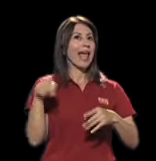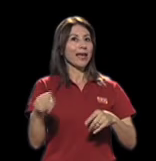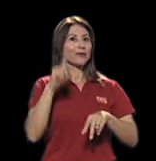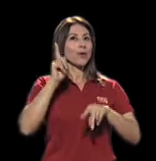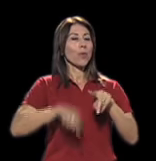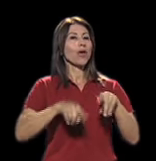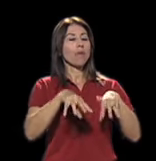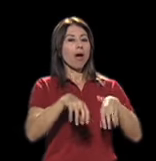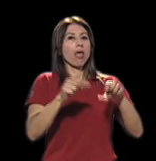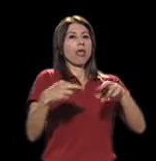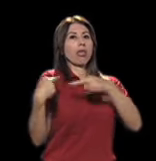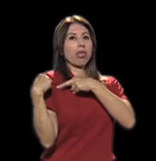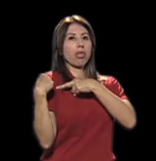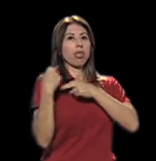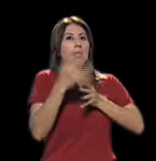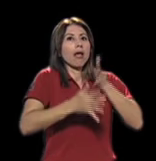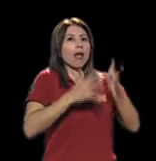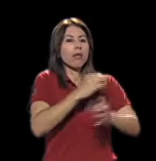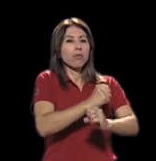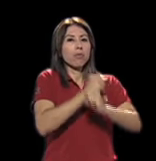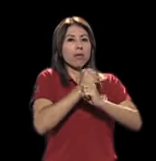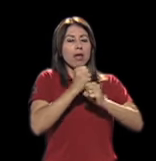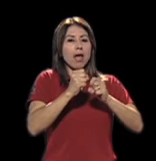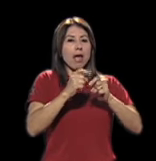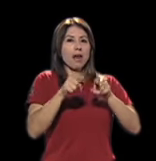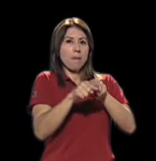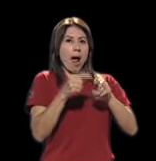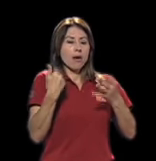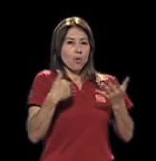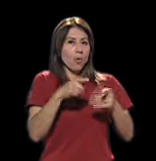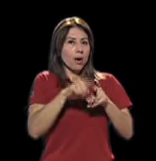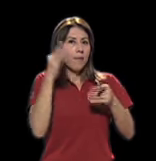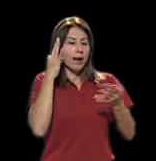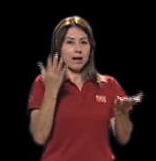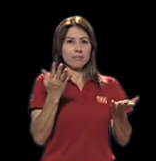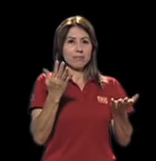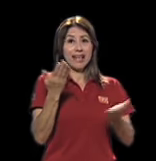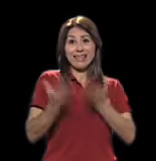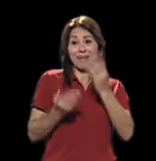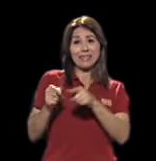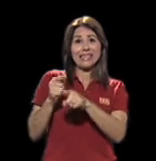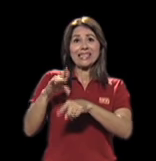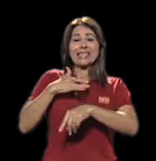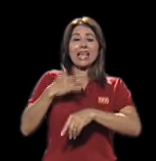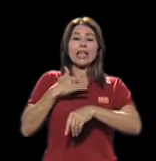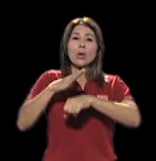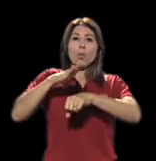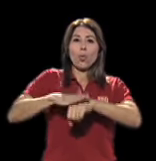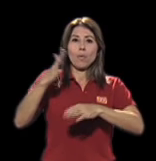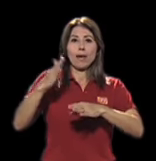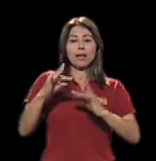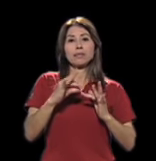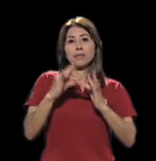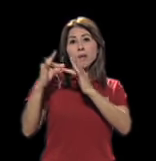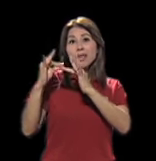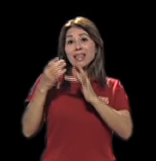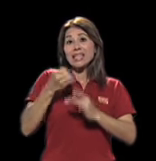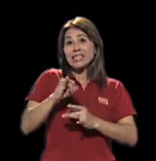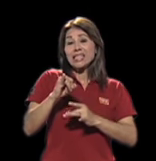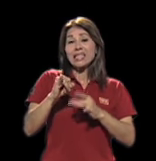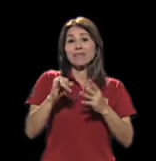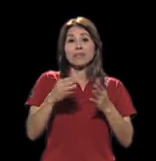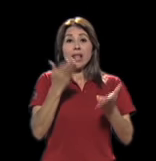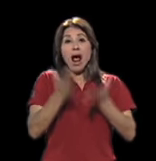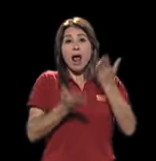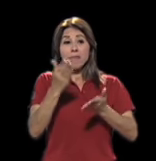de su hermano, porque eso también puede generar culpa, especialmente si el hermanito o hermanita con discapacidad sufre